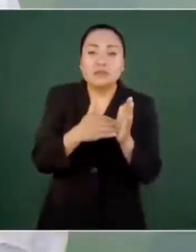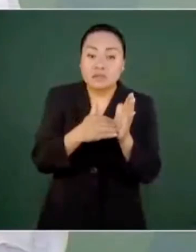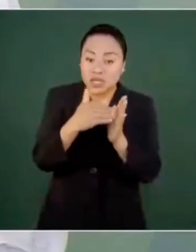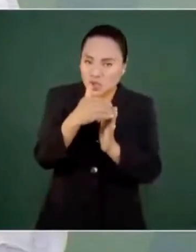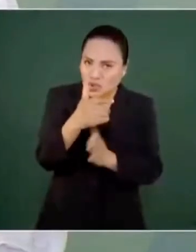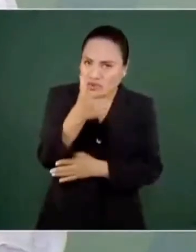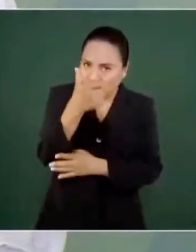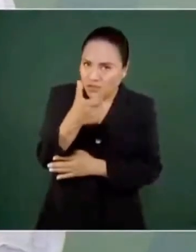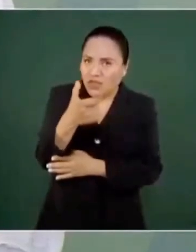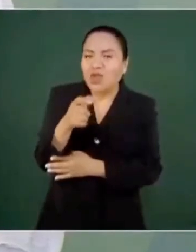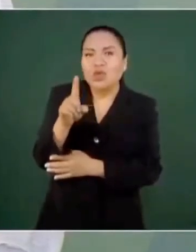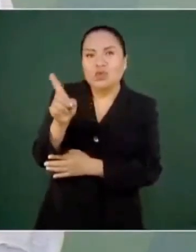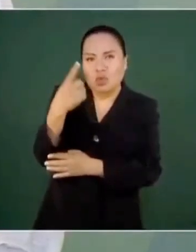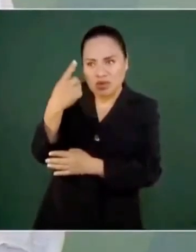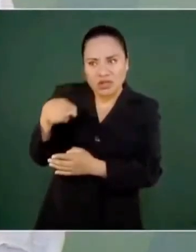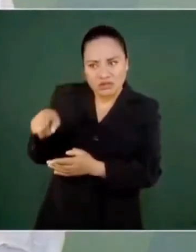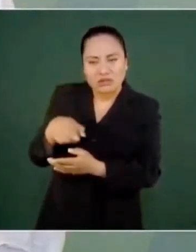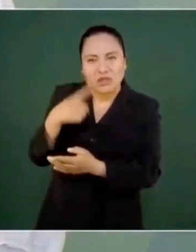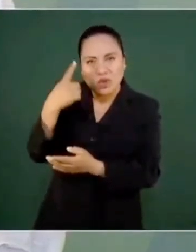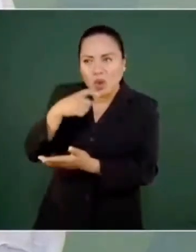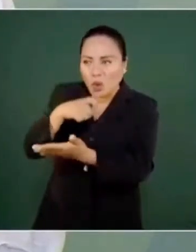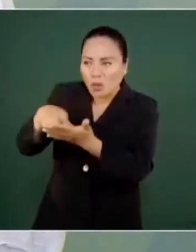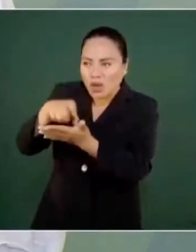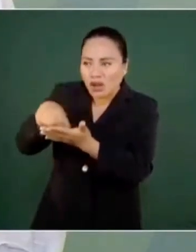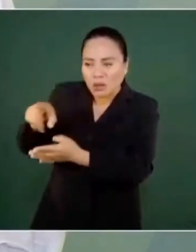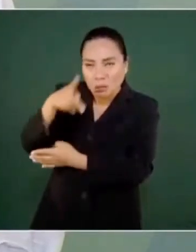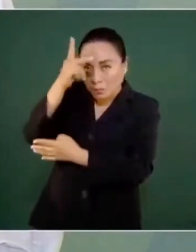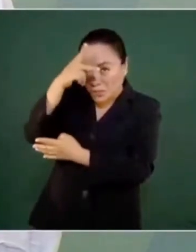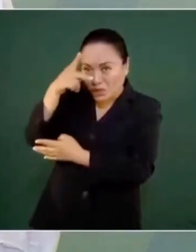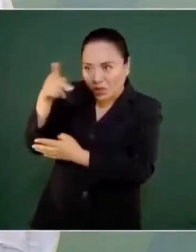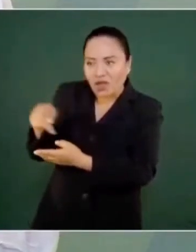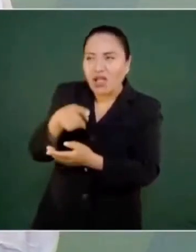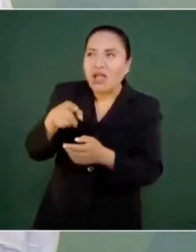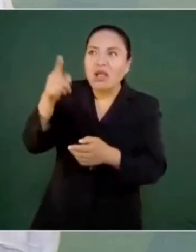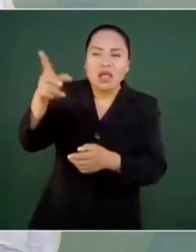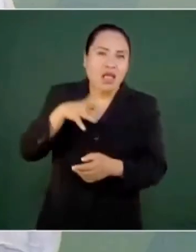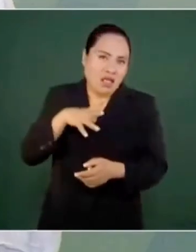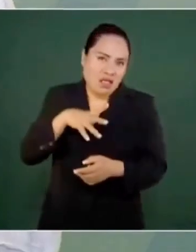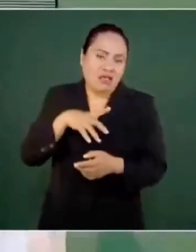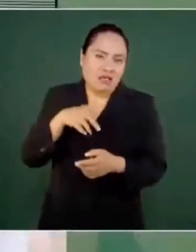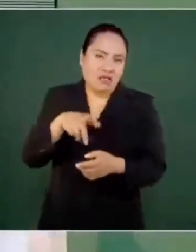sin licitar.